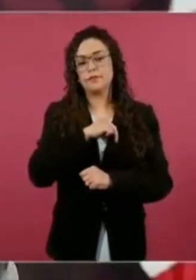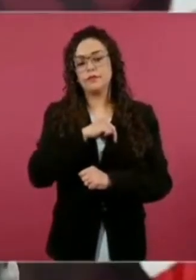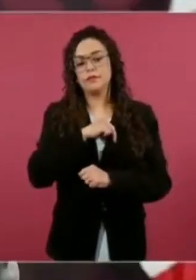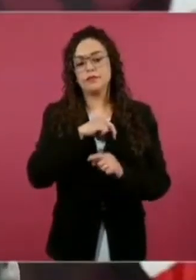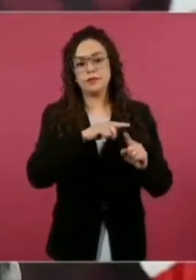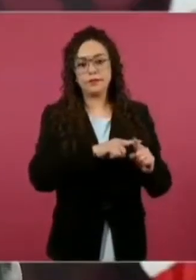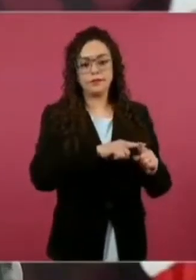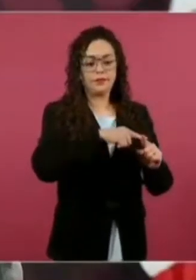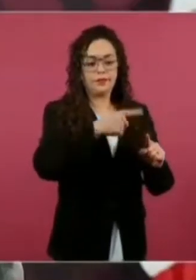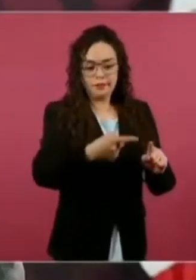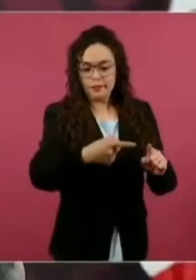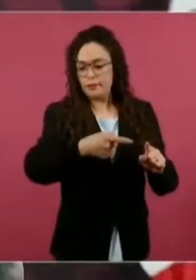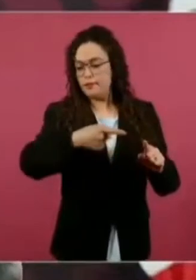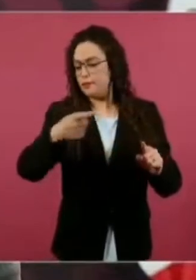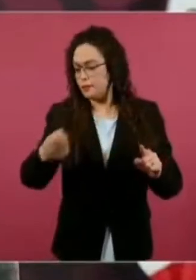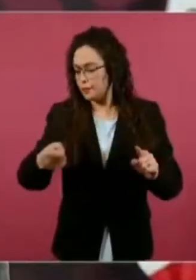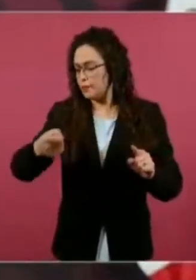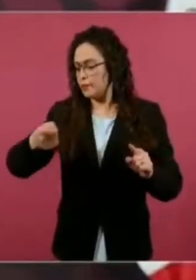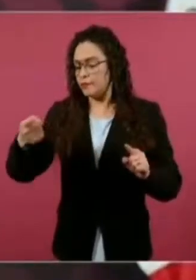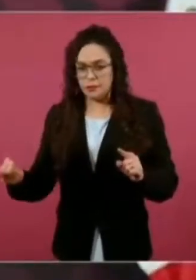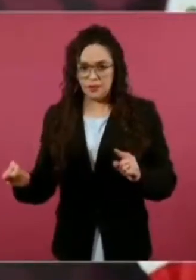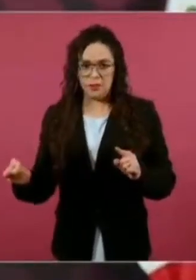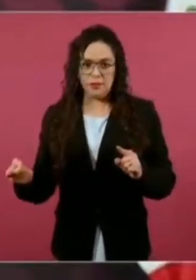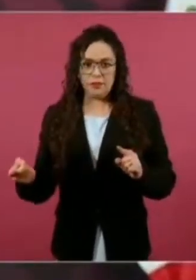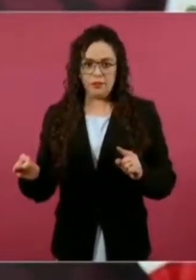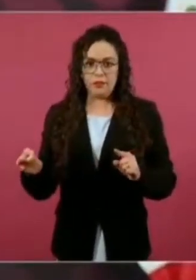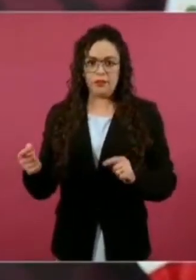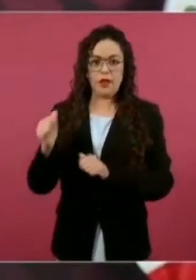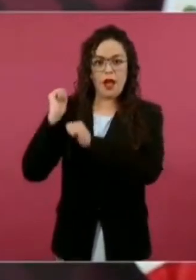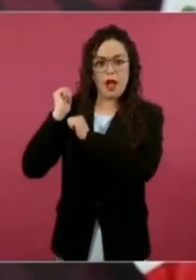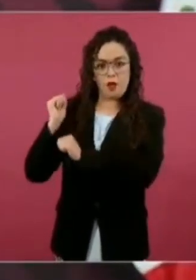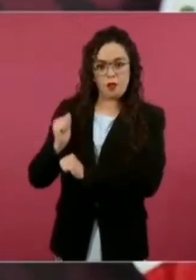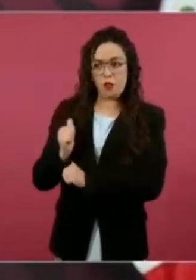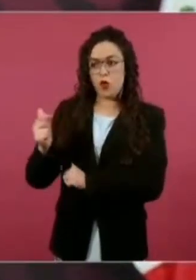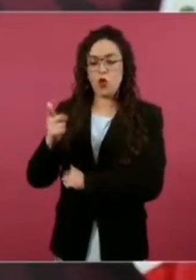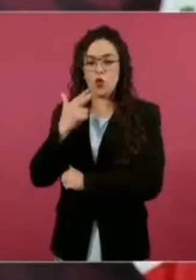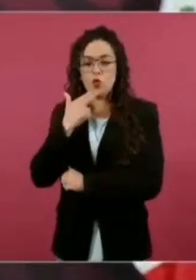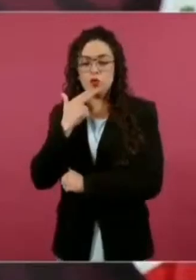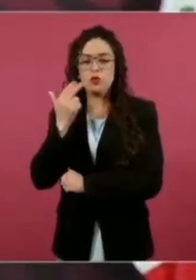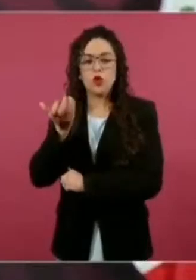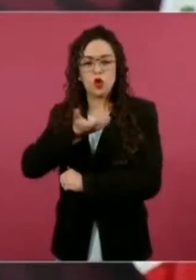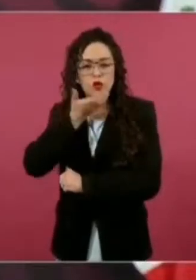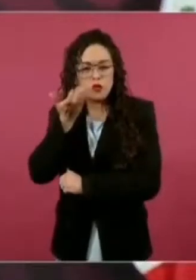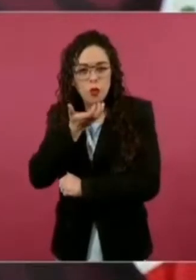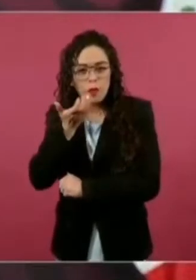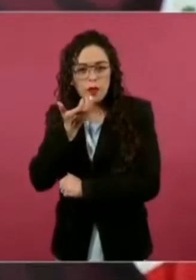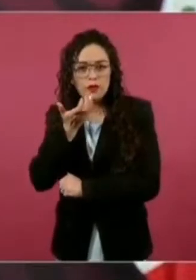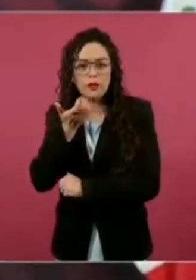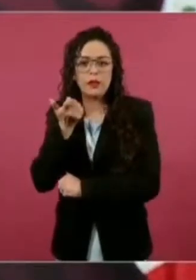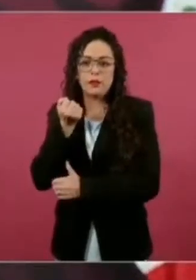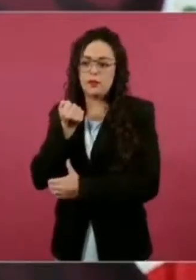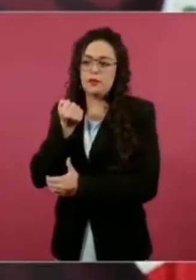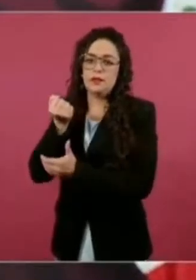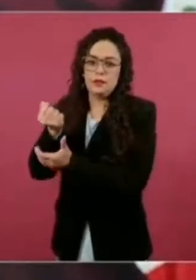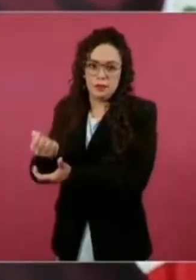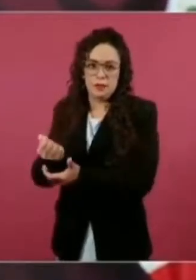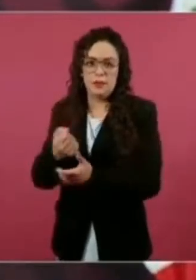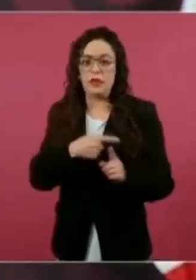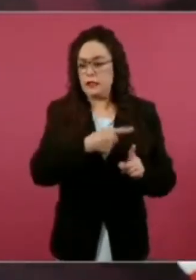las autoridades de usos y costumbres los apoyos, ahora